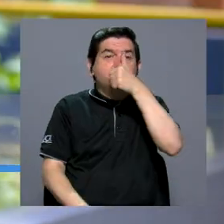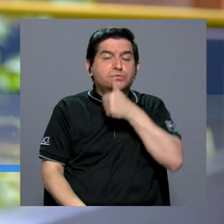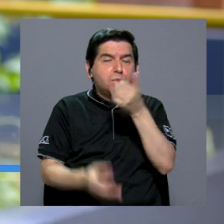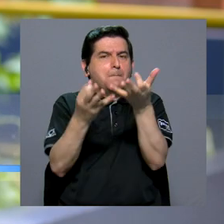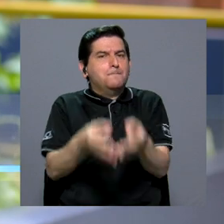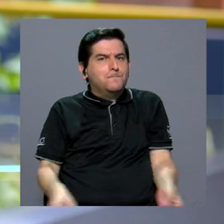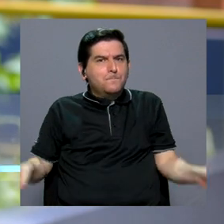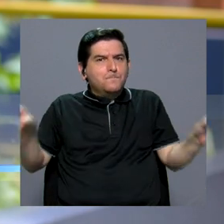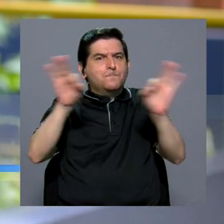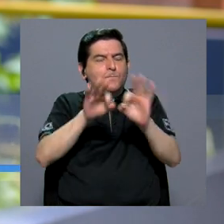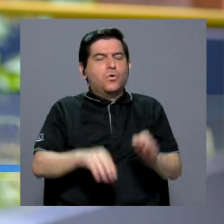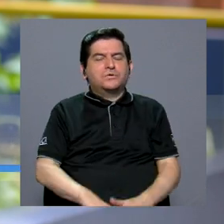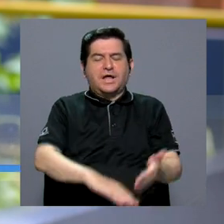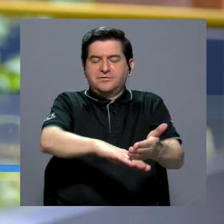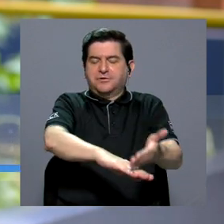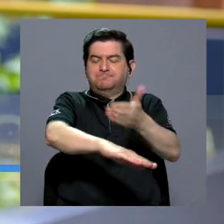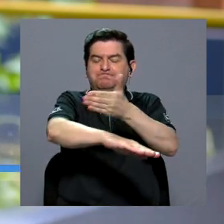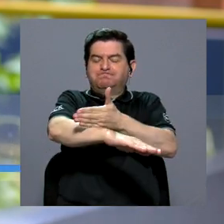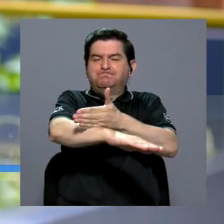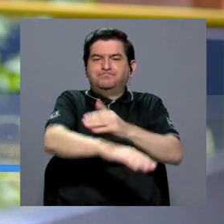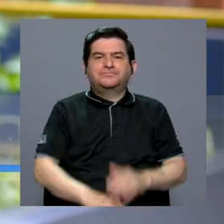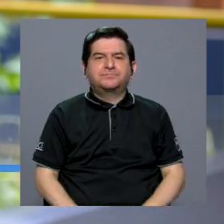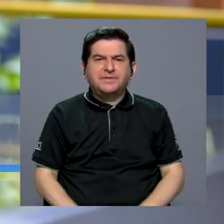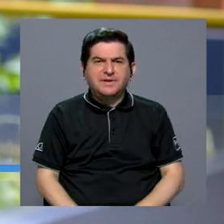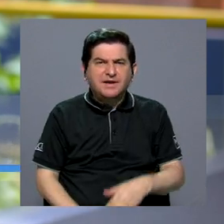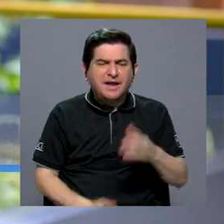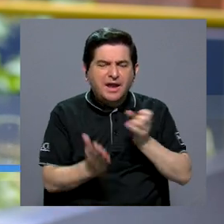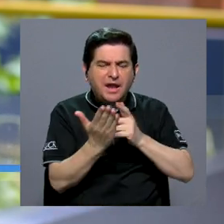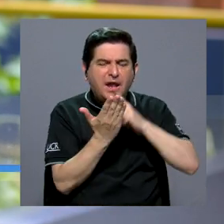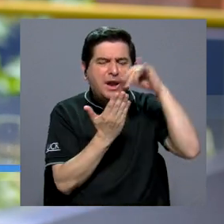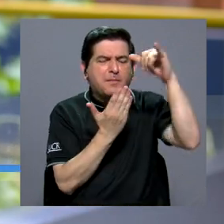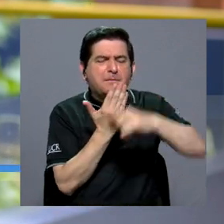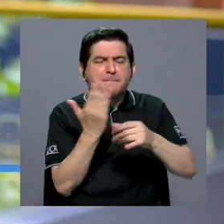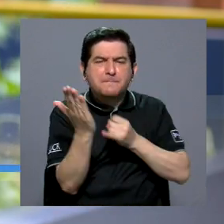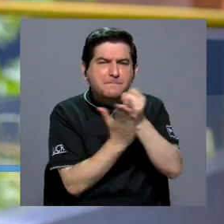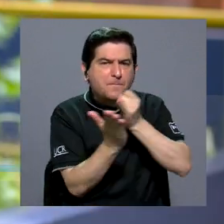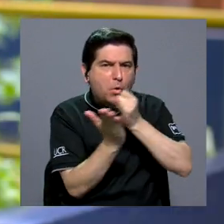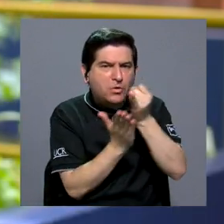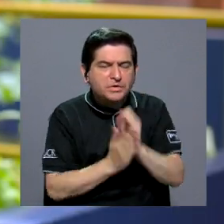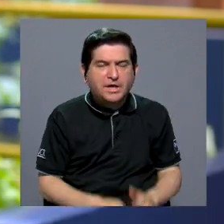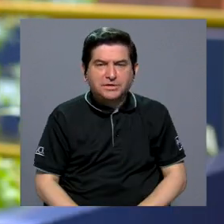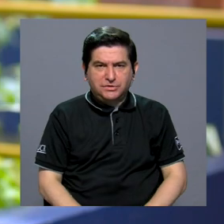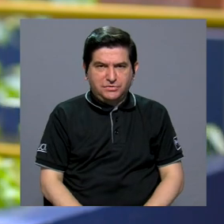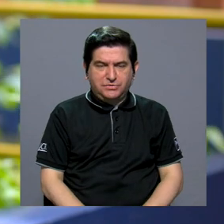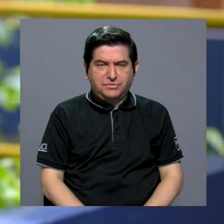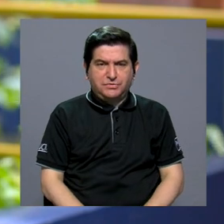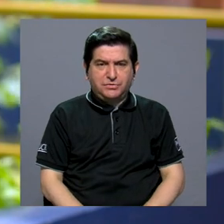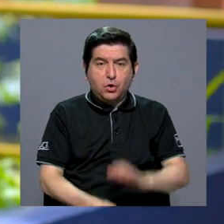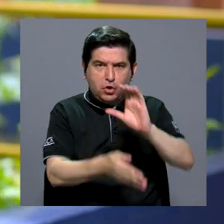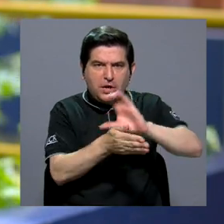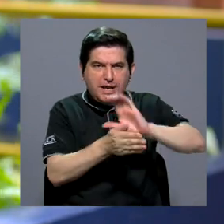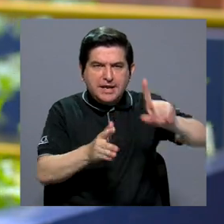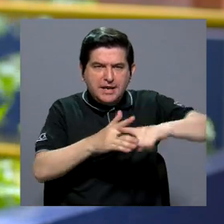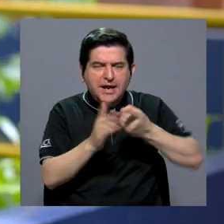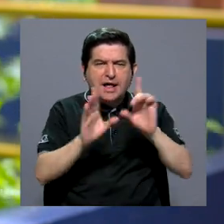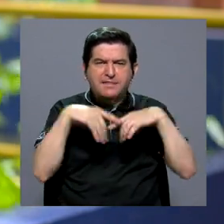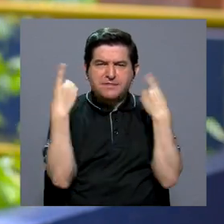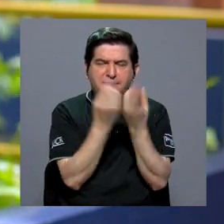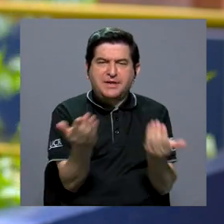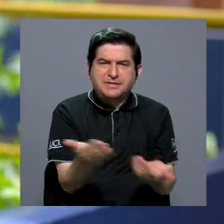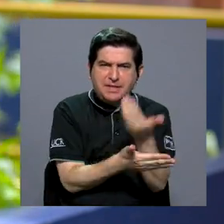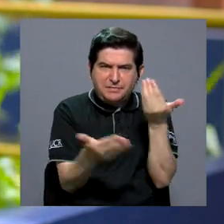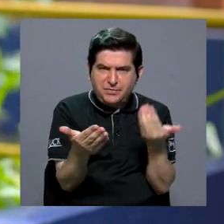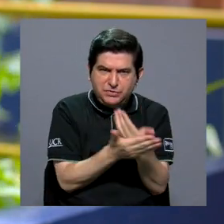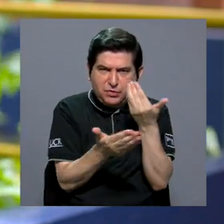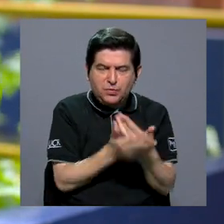sector privado, ha sido muy importante dar un paso adelante hacia los proyectos de investigación. La clínica inició con